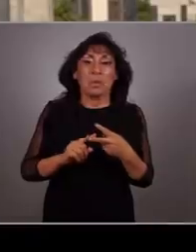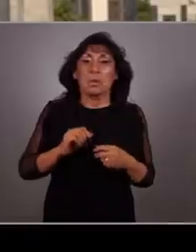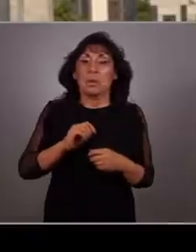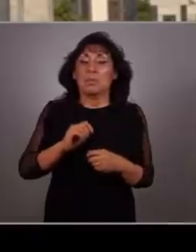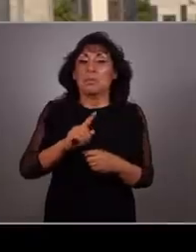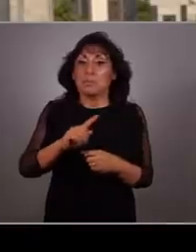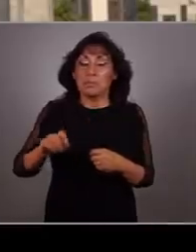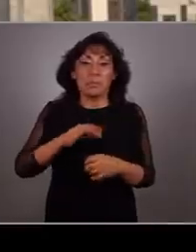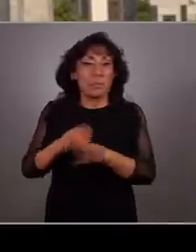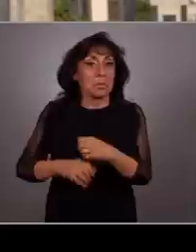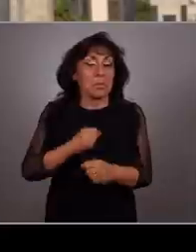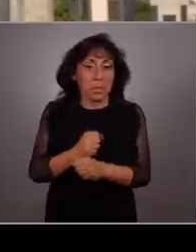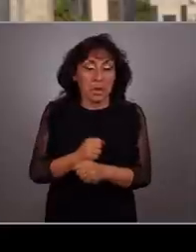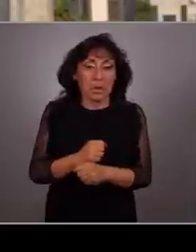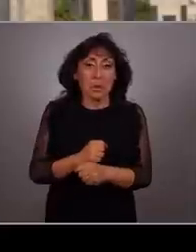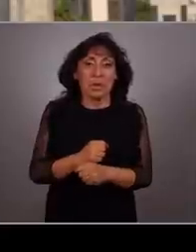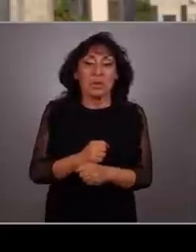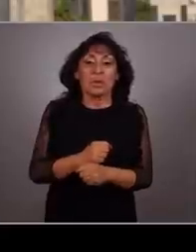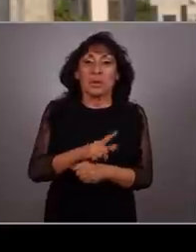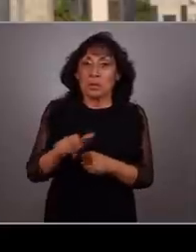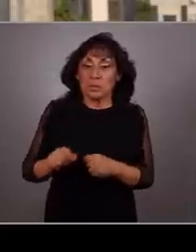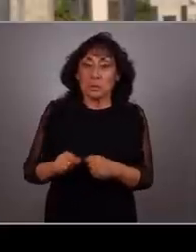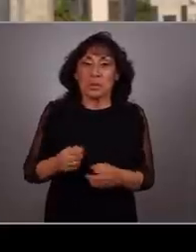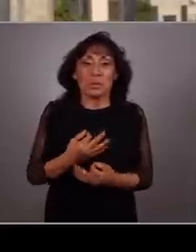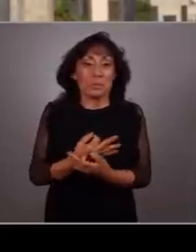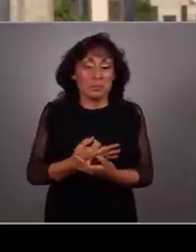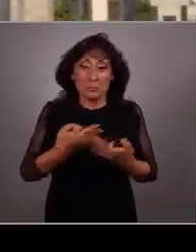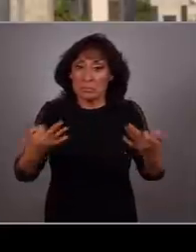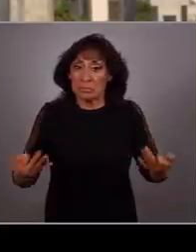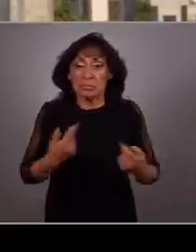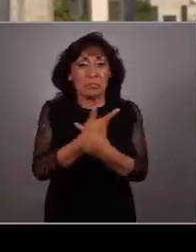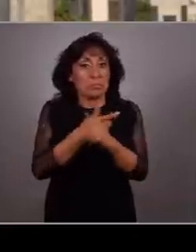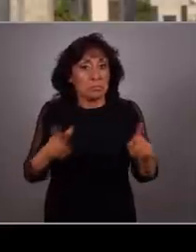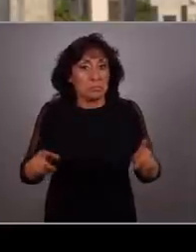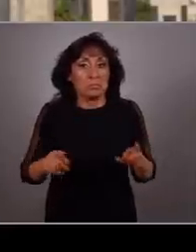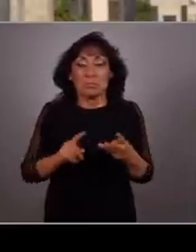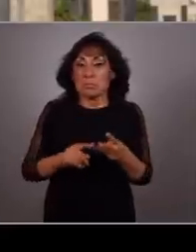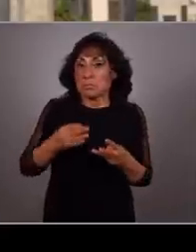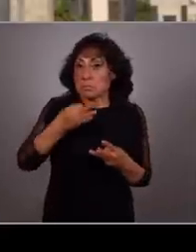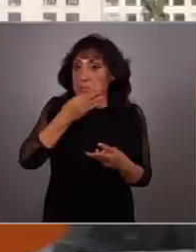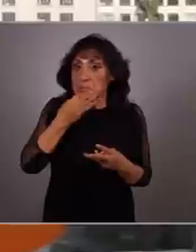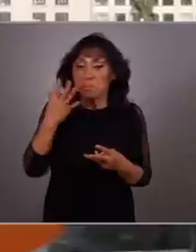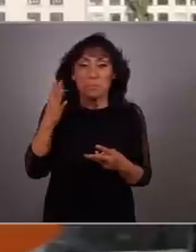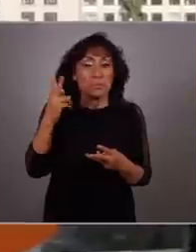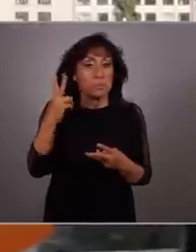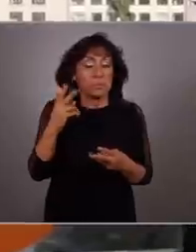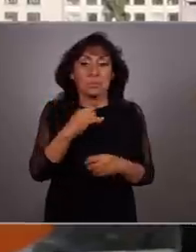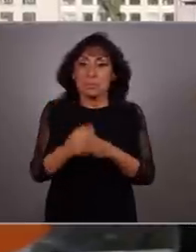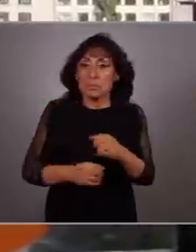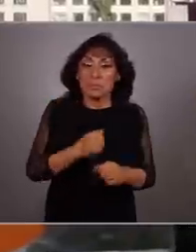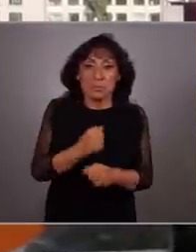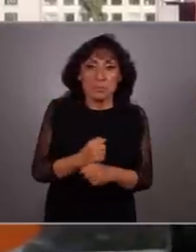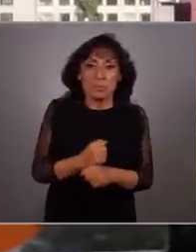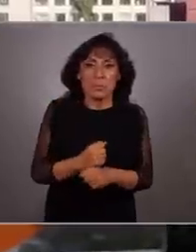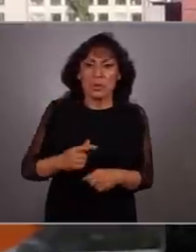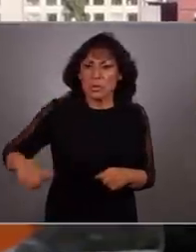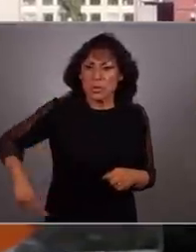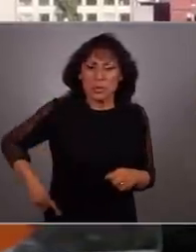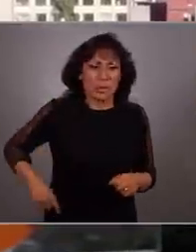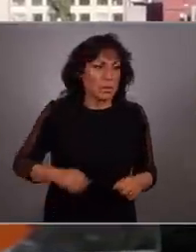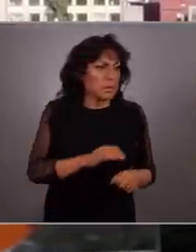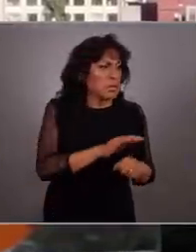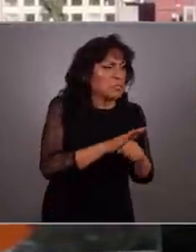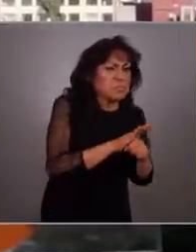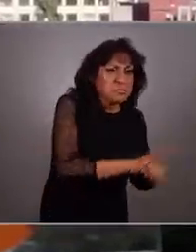100 años después, fue por nuestra tierra y libertad. Hace casi 52 años fue para enfrentar un